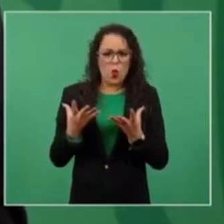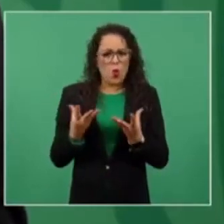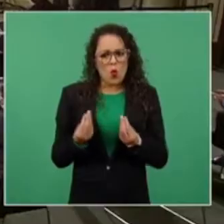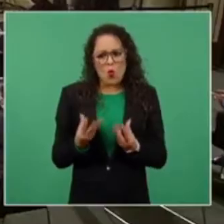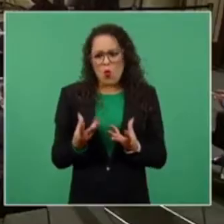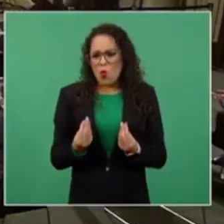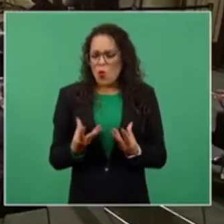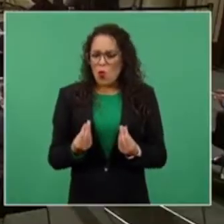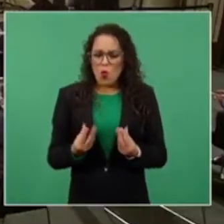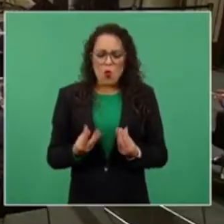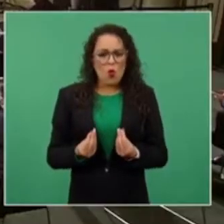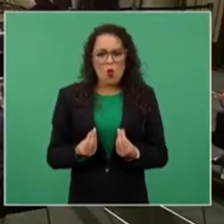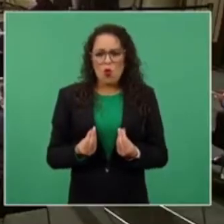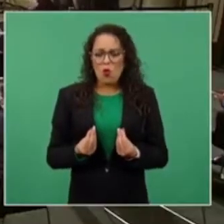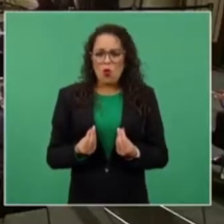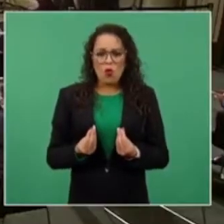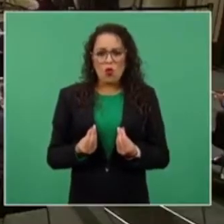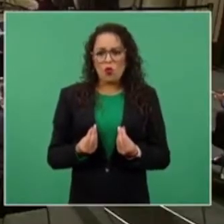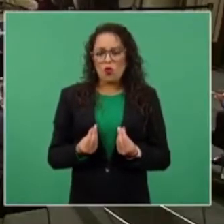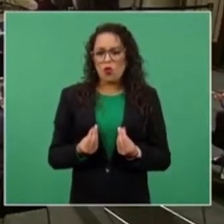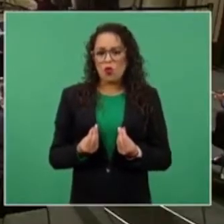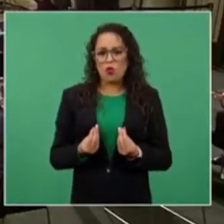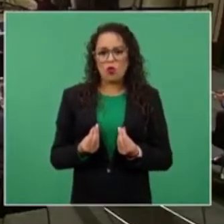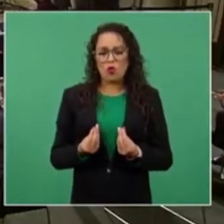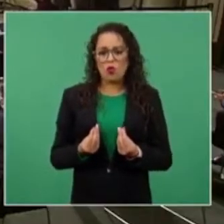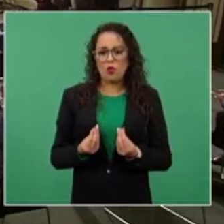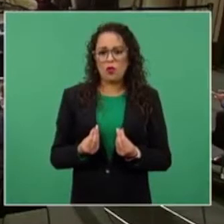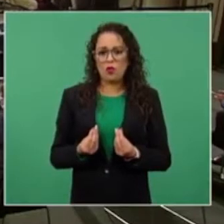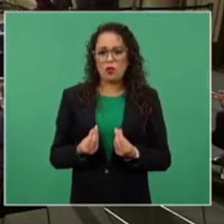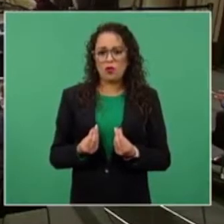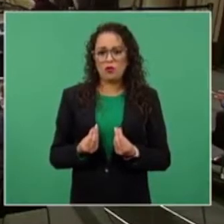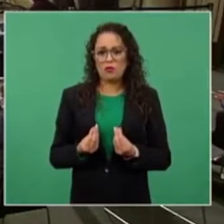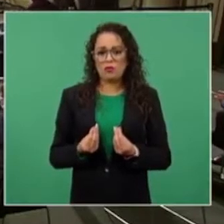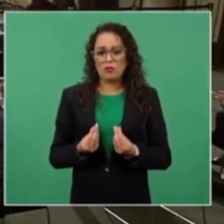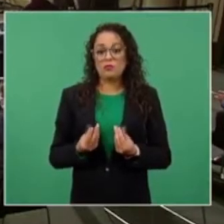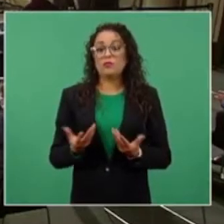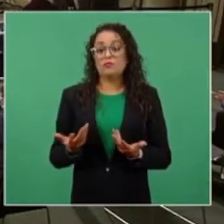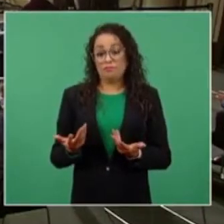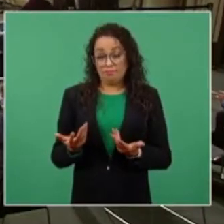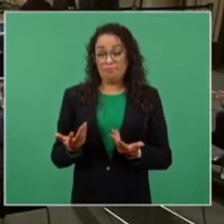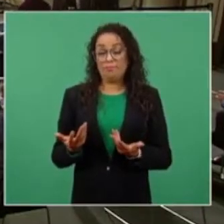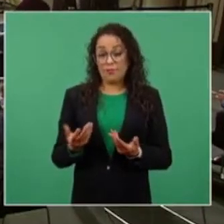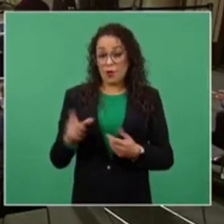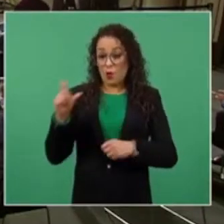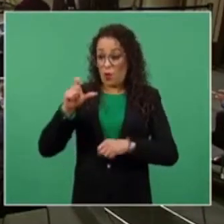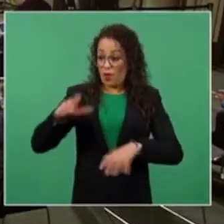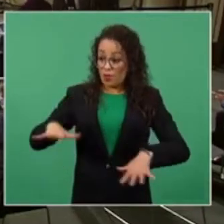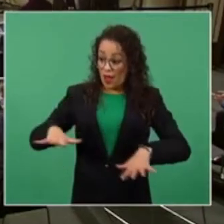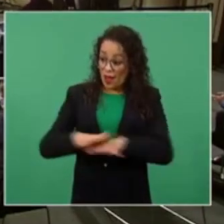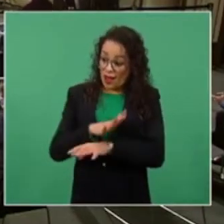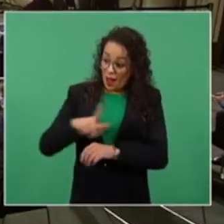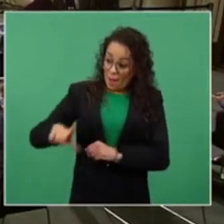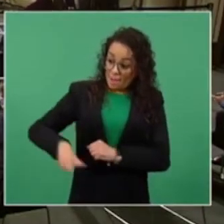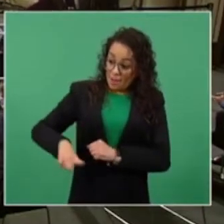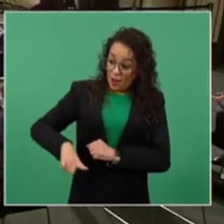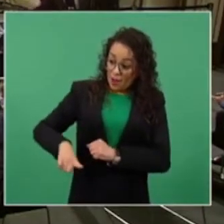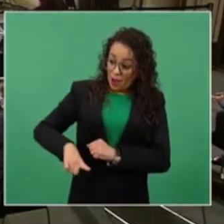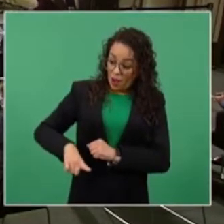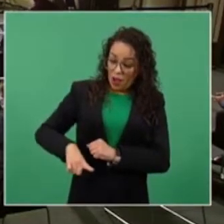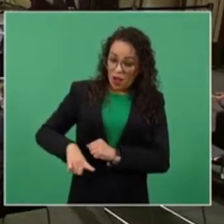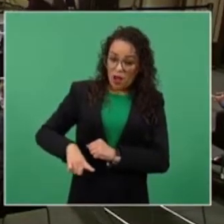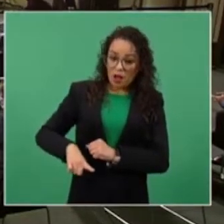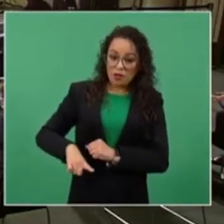al grado que cuando había un cambio de gobierno se inscribían más